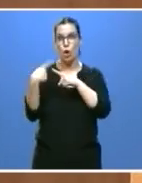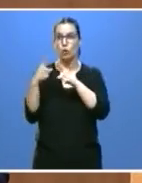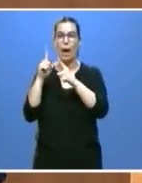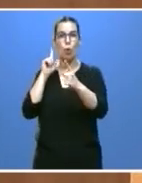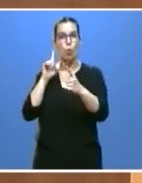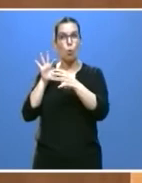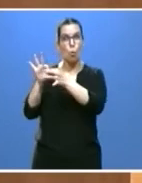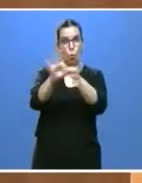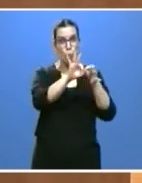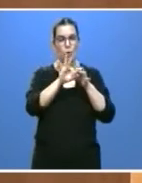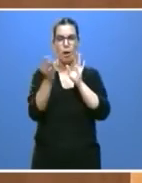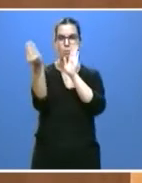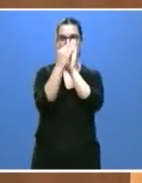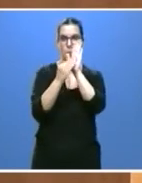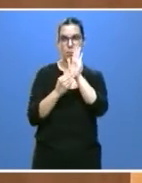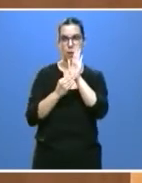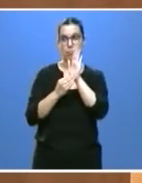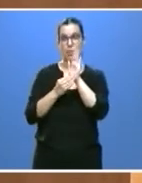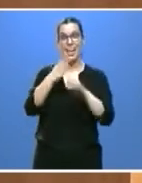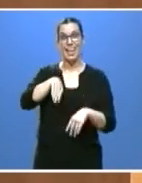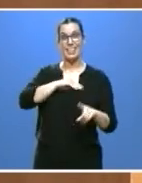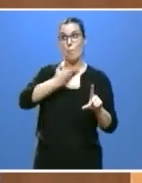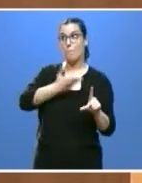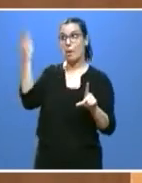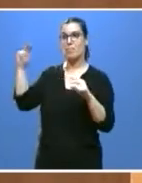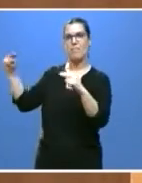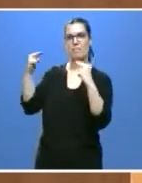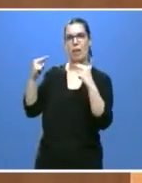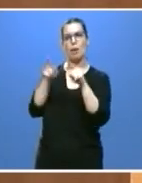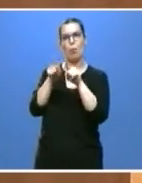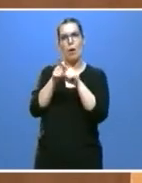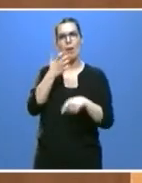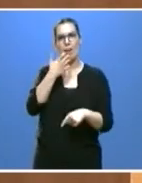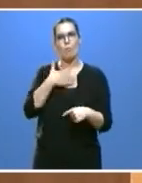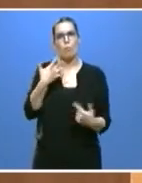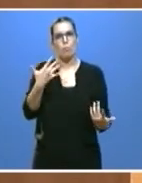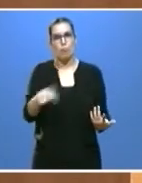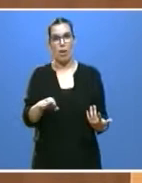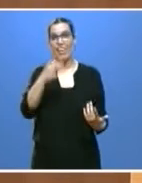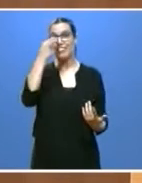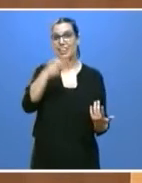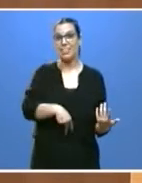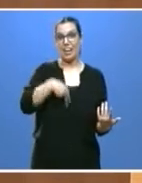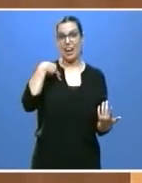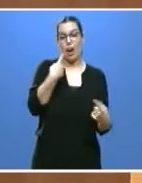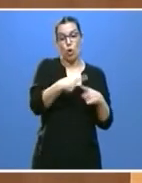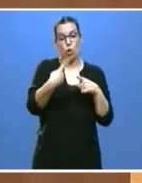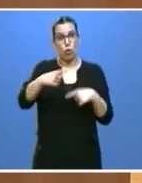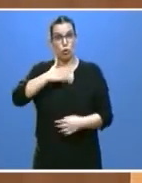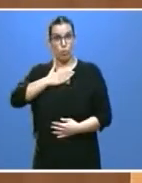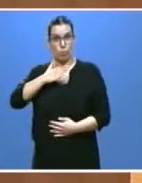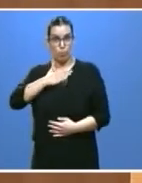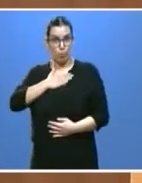ejemplo nacional en beneficio del interés general y sobre todo renunciando a lo que consideramos intereses